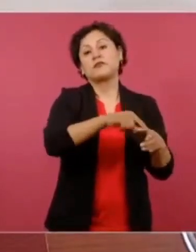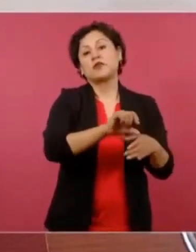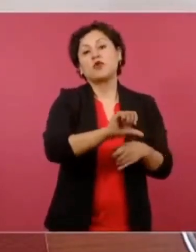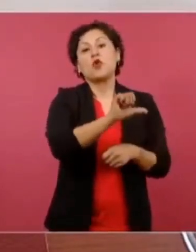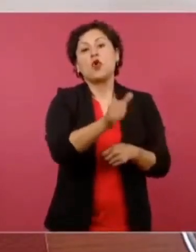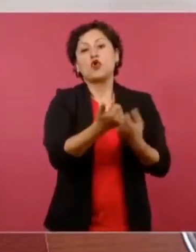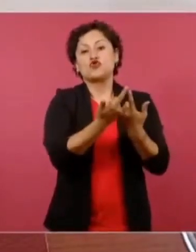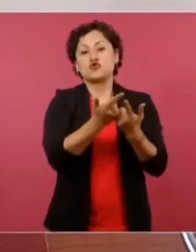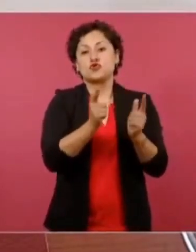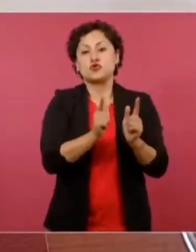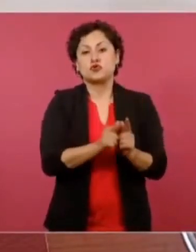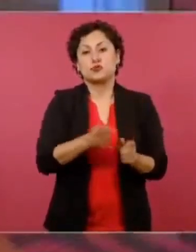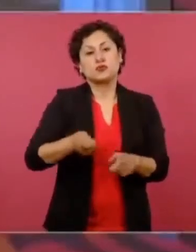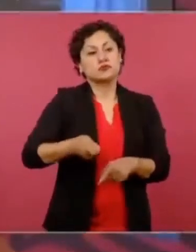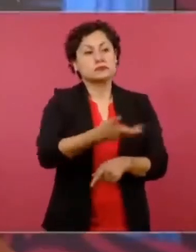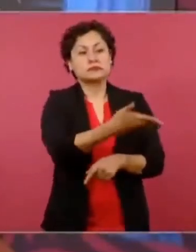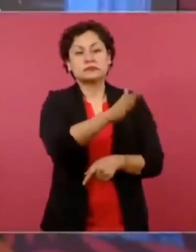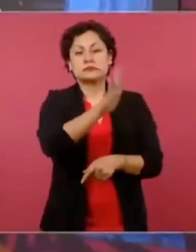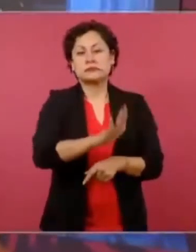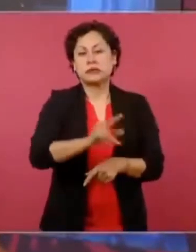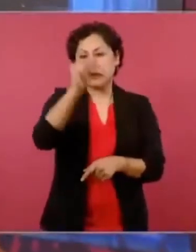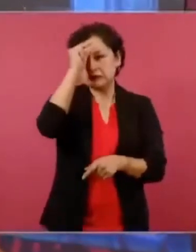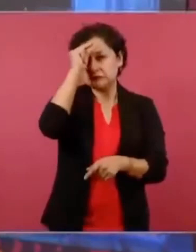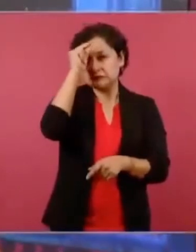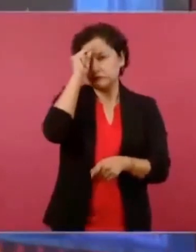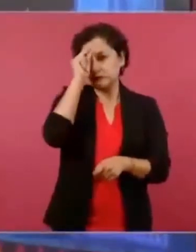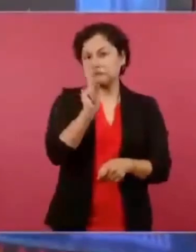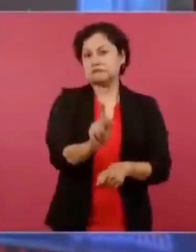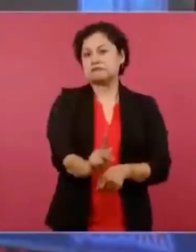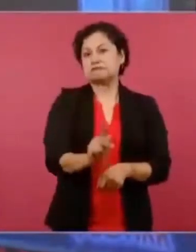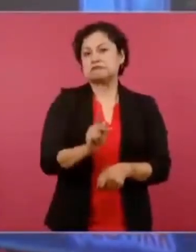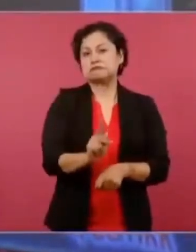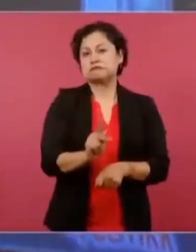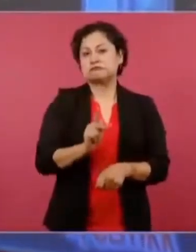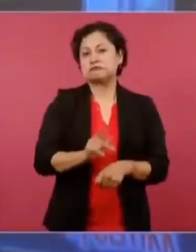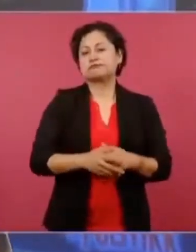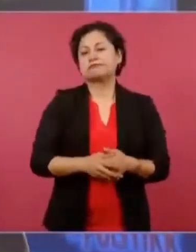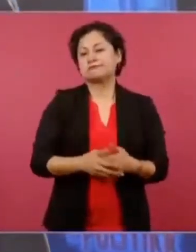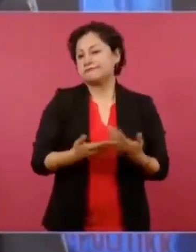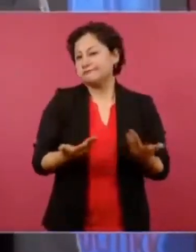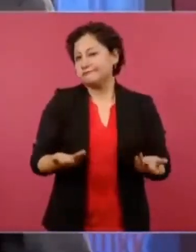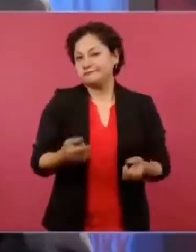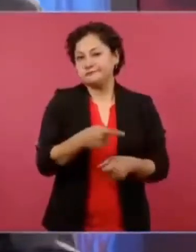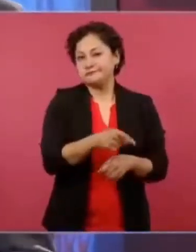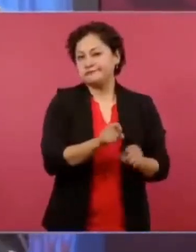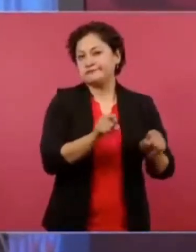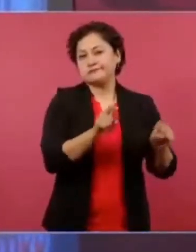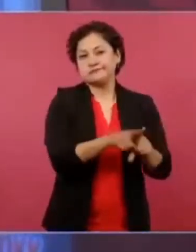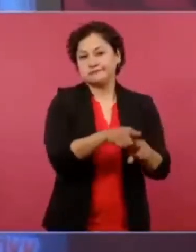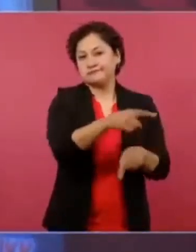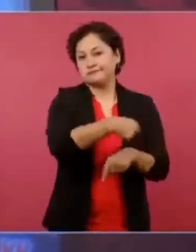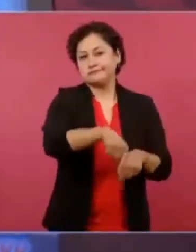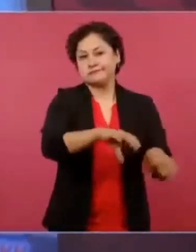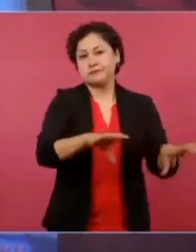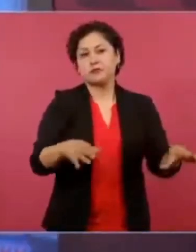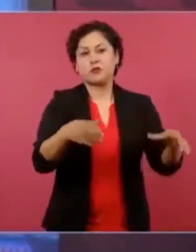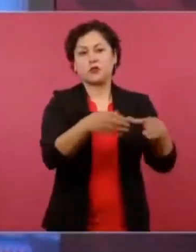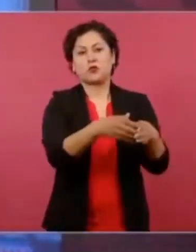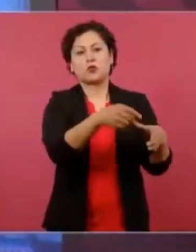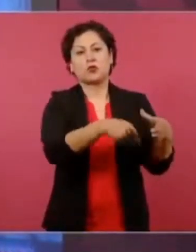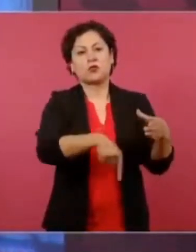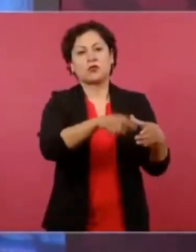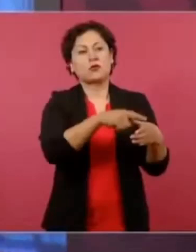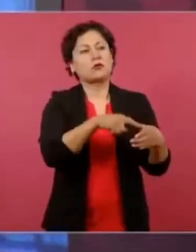que también actúan como